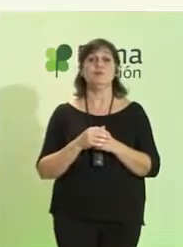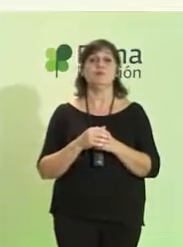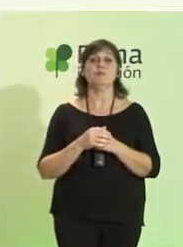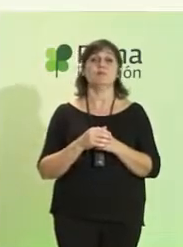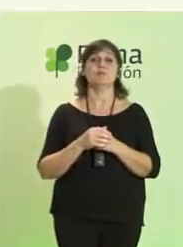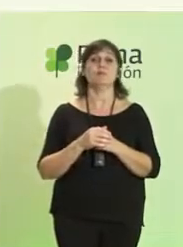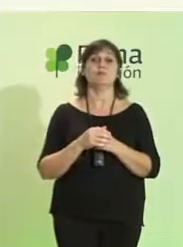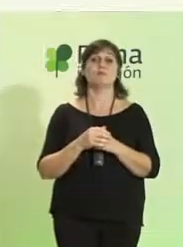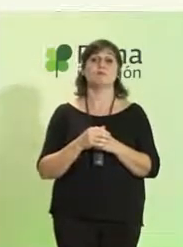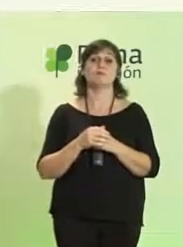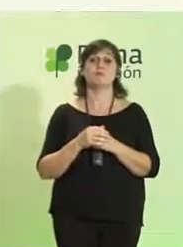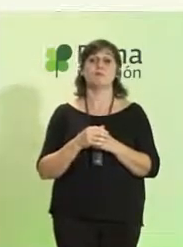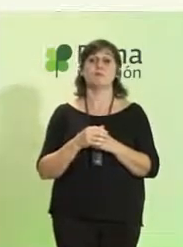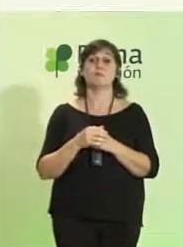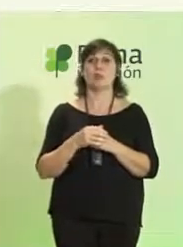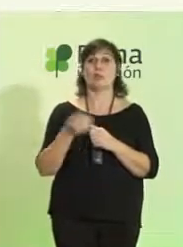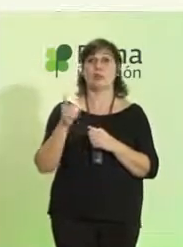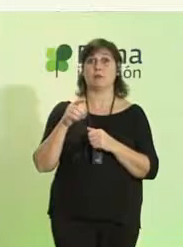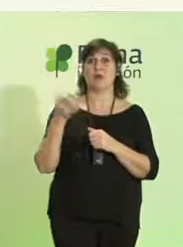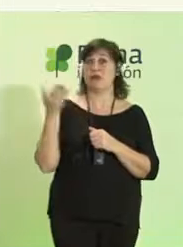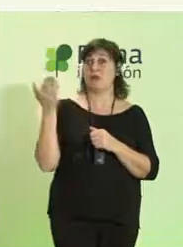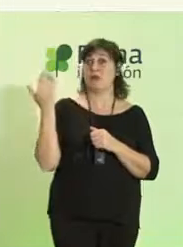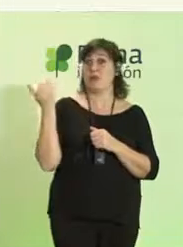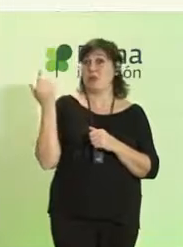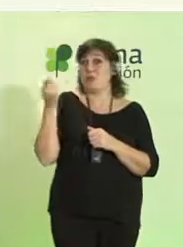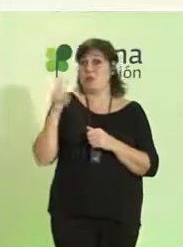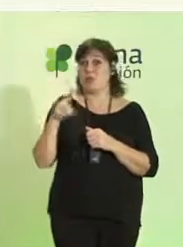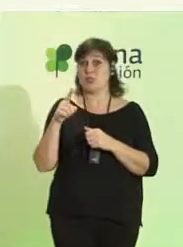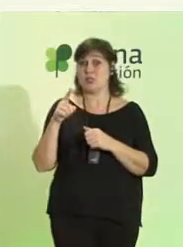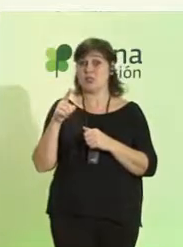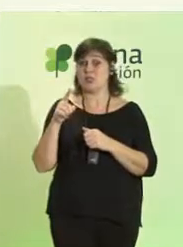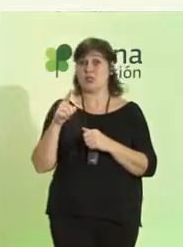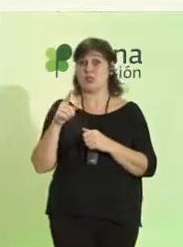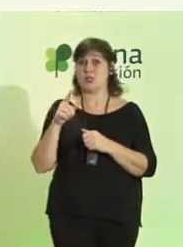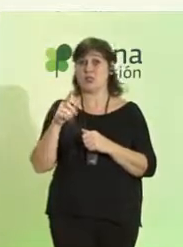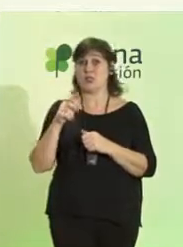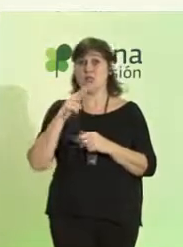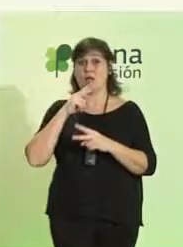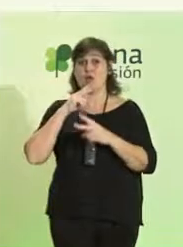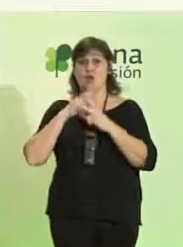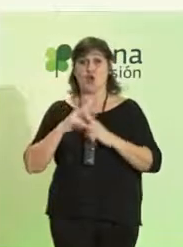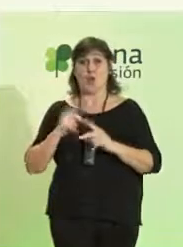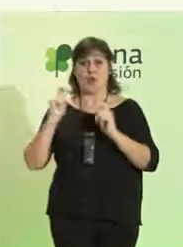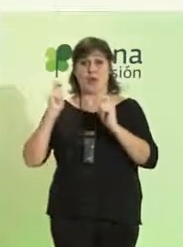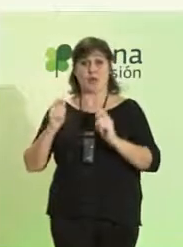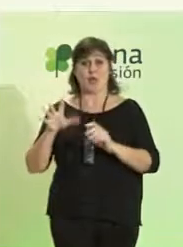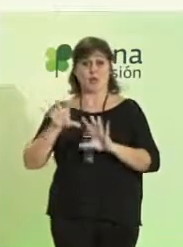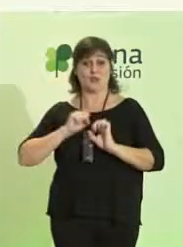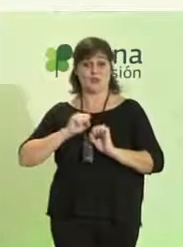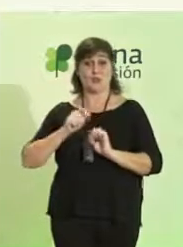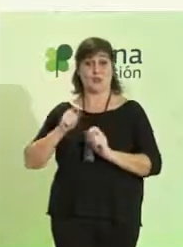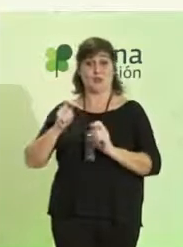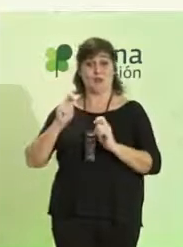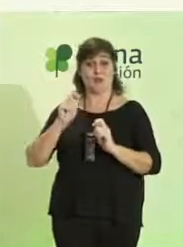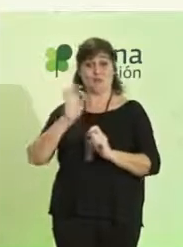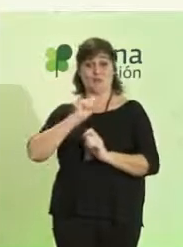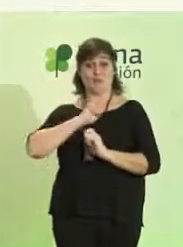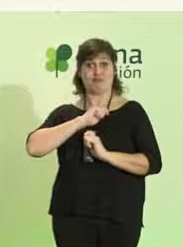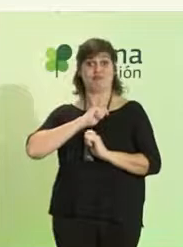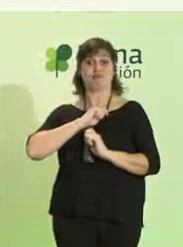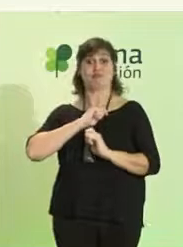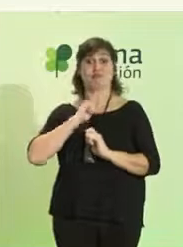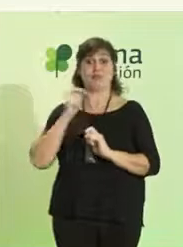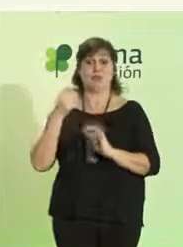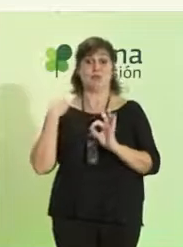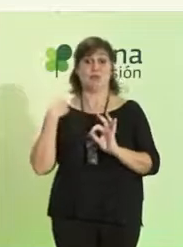Y, pues, hace un mes me nombraron a mí para hacer lo mismo, pero en esta perspectiva de